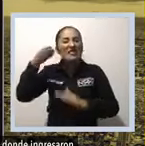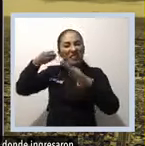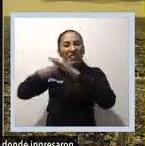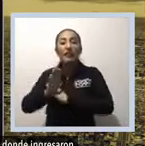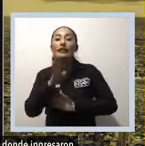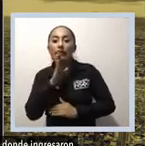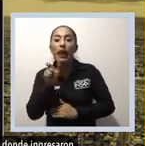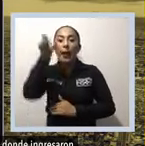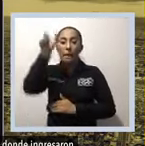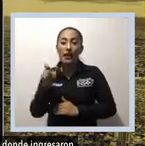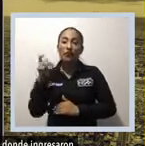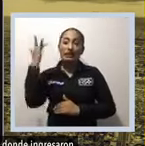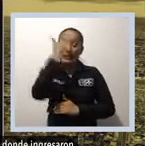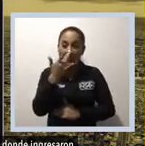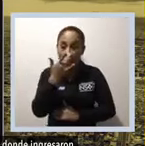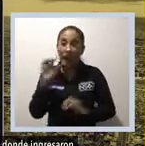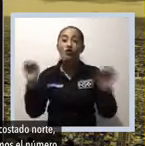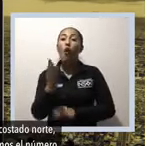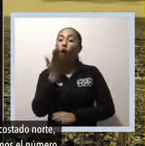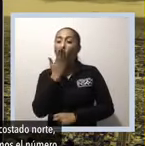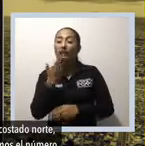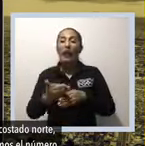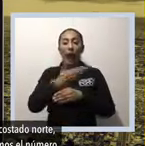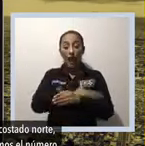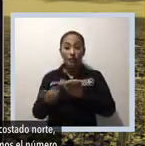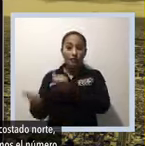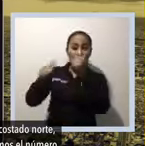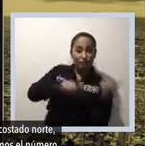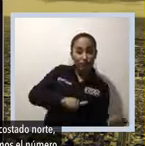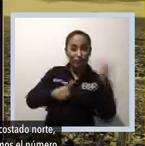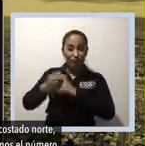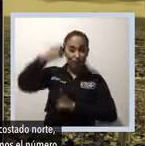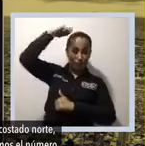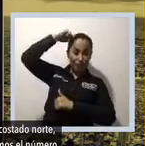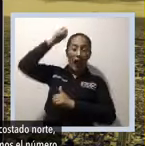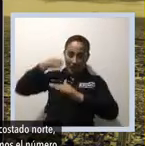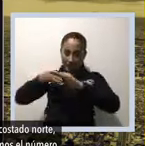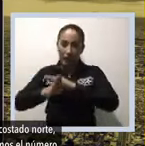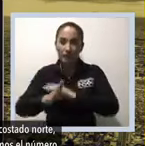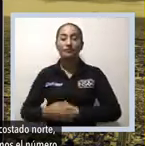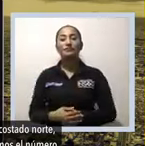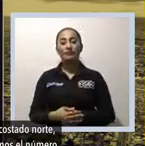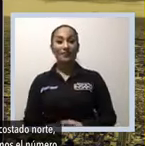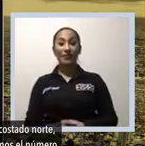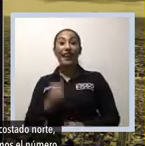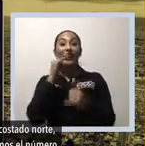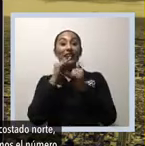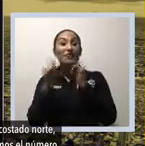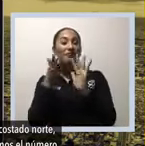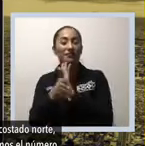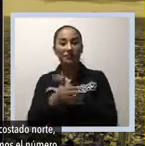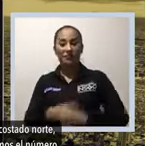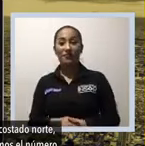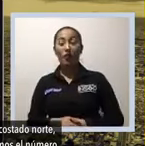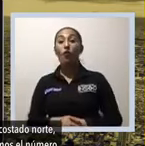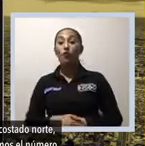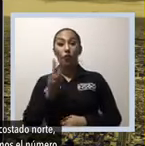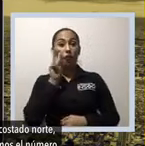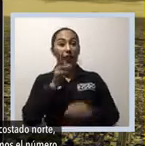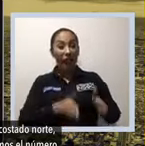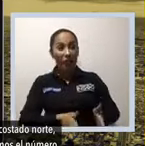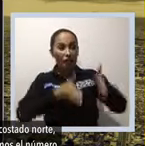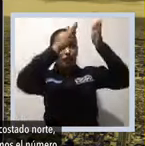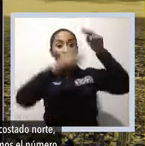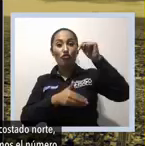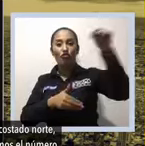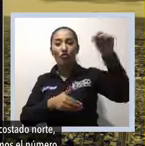indígenas y los negros ya bautizados. Finalmente podemos observar en su torre del costado norte, que aún se